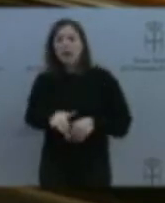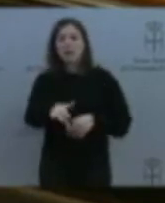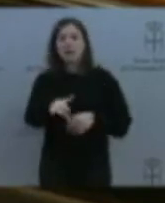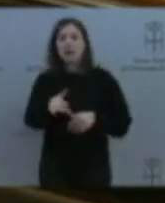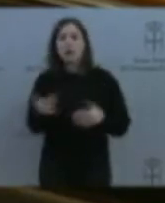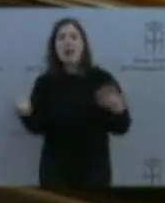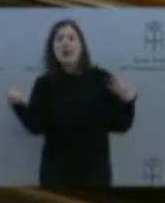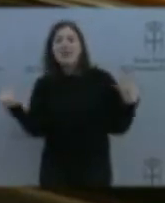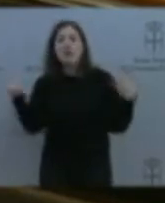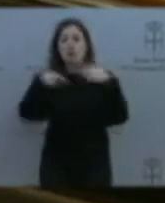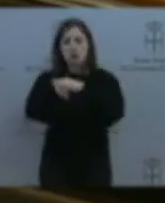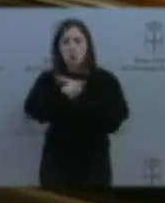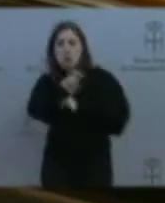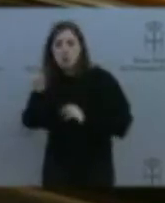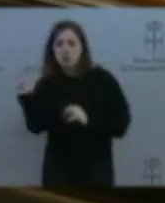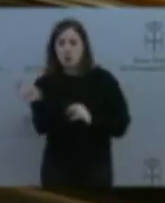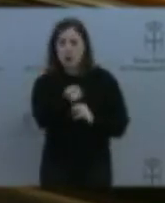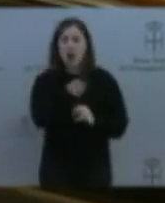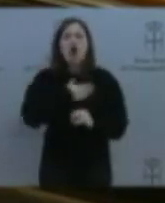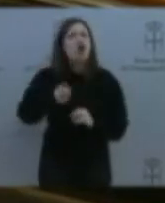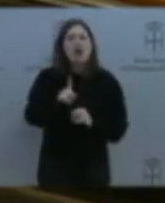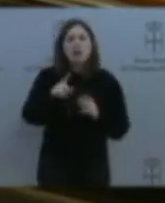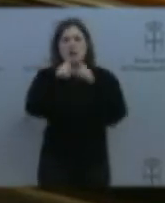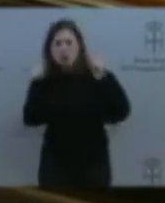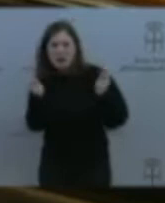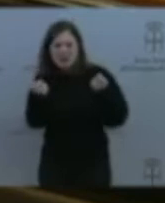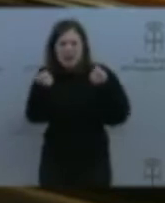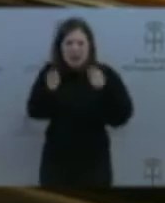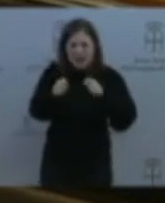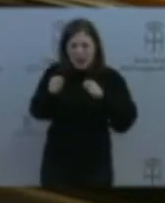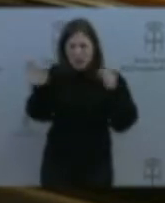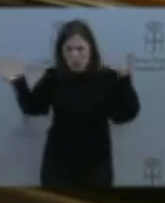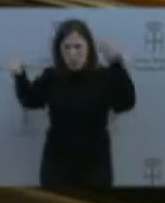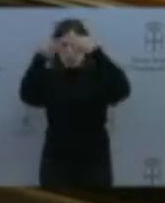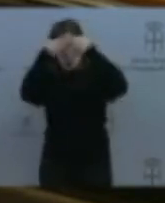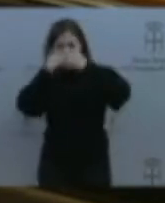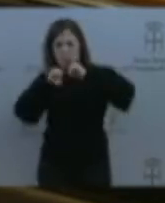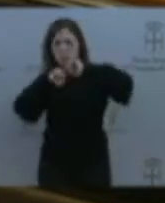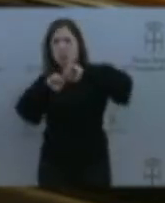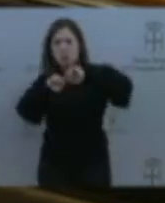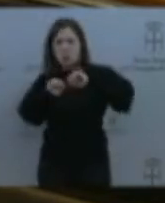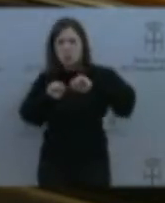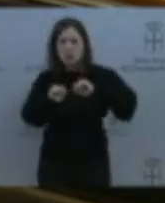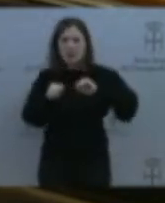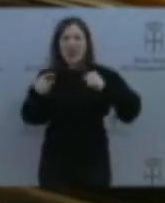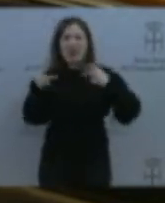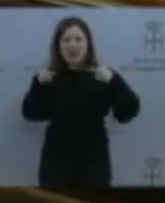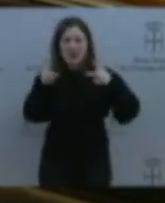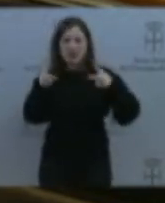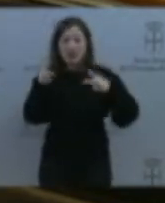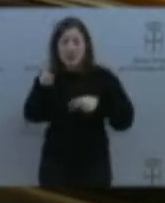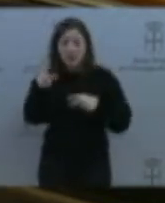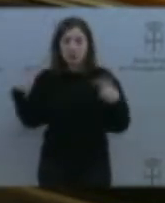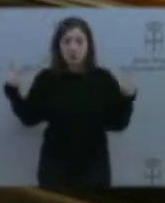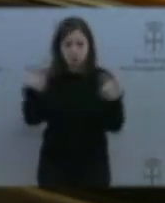Asturias cerrada, intolerante, excluyente, uniformadora, que recorte derechos. La sociedad asturiana está reclamando que